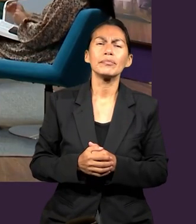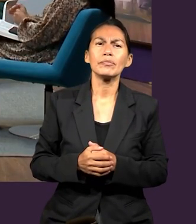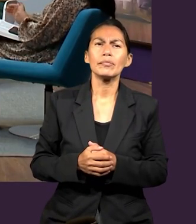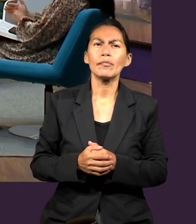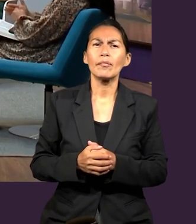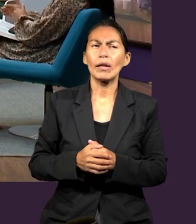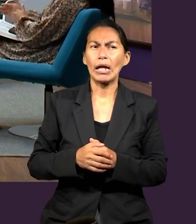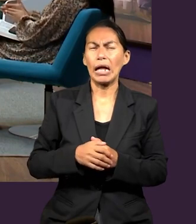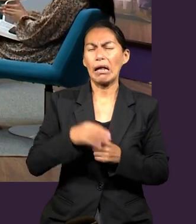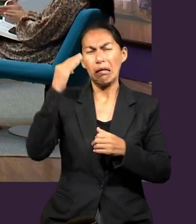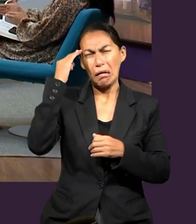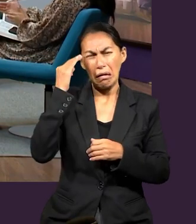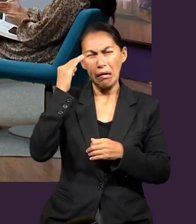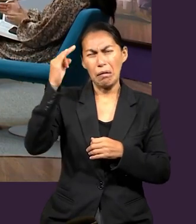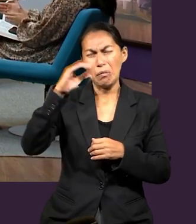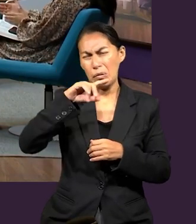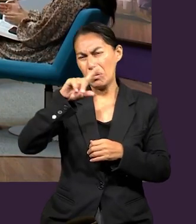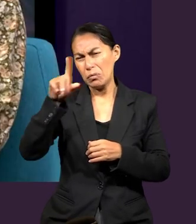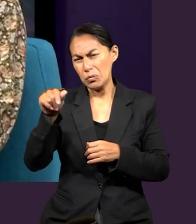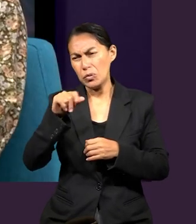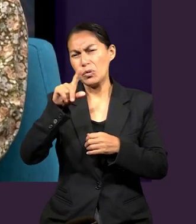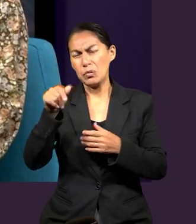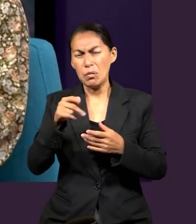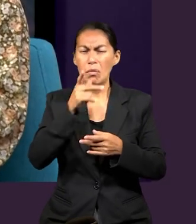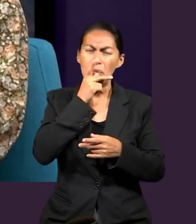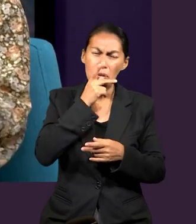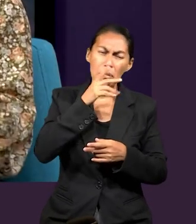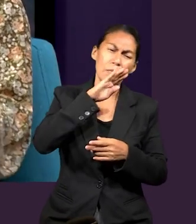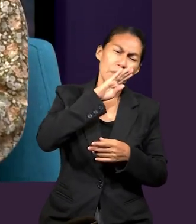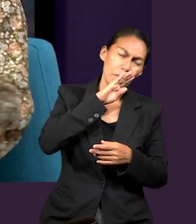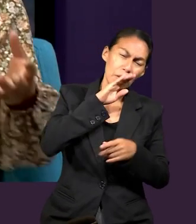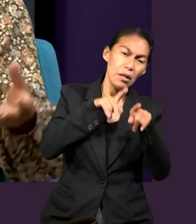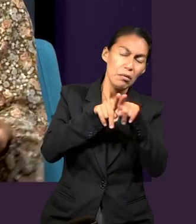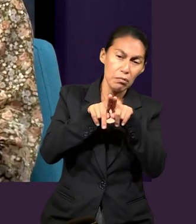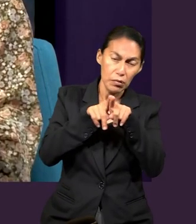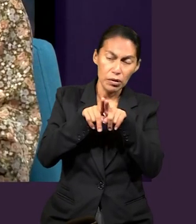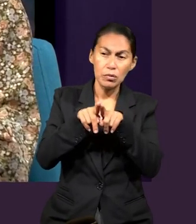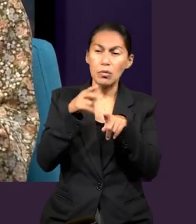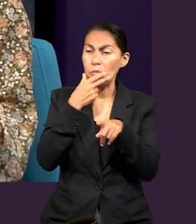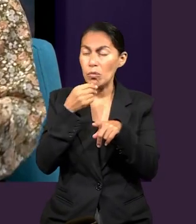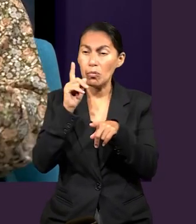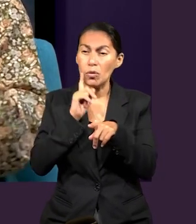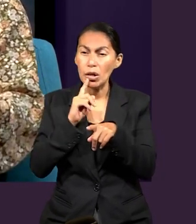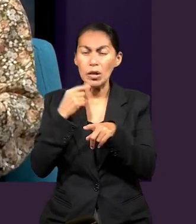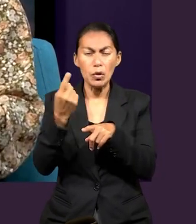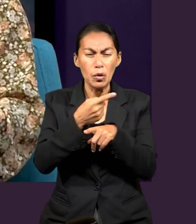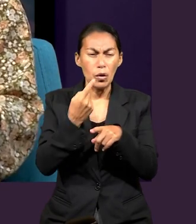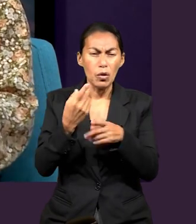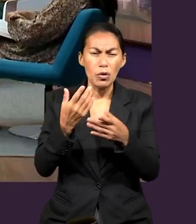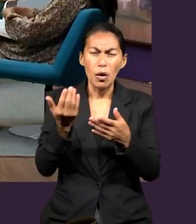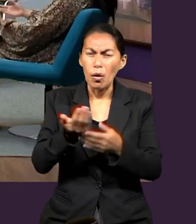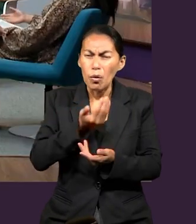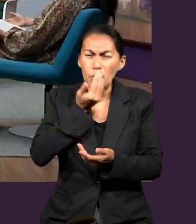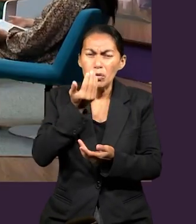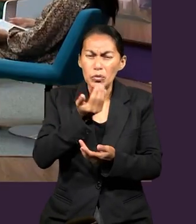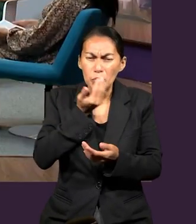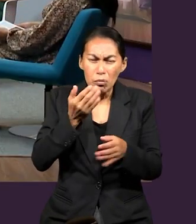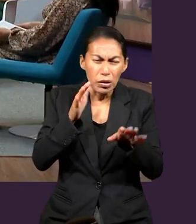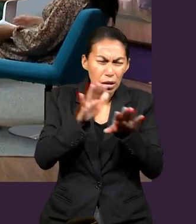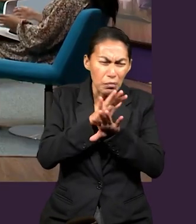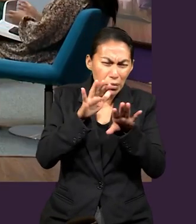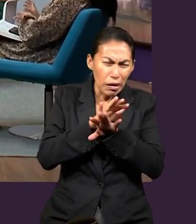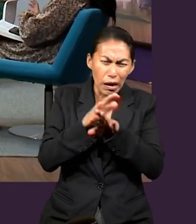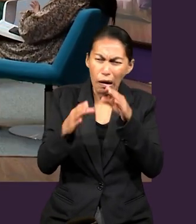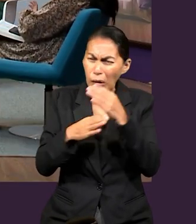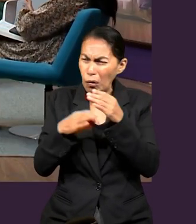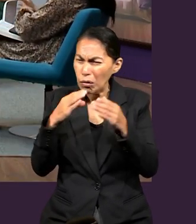todavía fue un tiempo, duro o pasó un tiempo de adaptación para mí, mis padres y mis hermanos a esta nueva manera de vivir, de